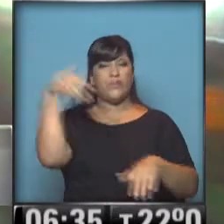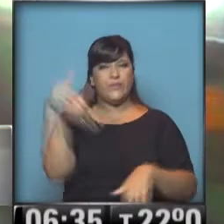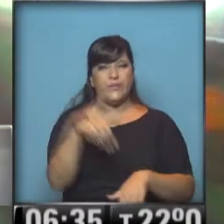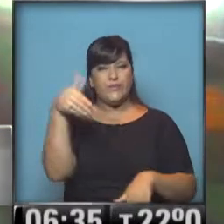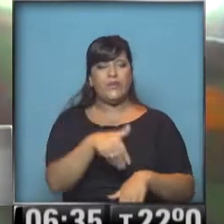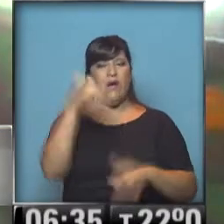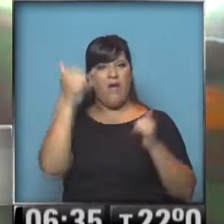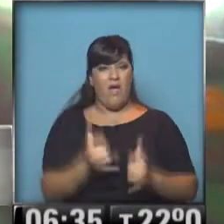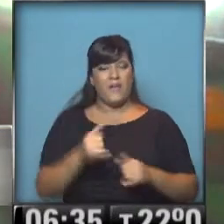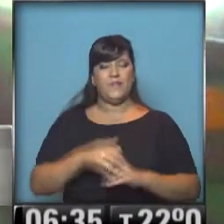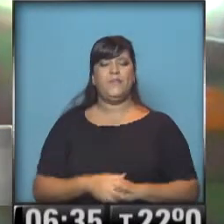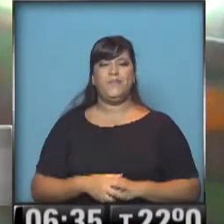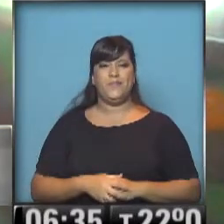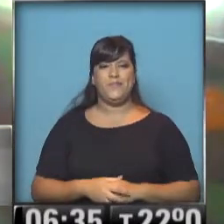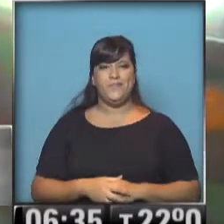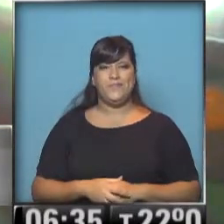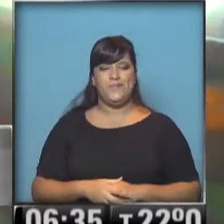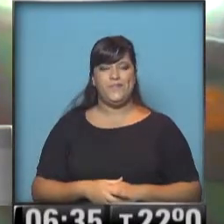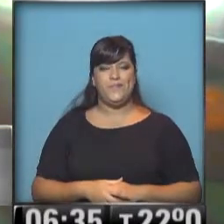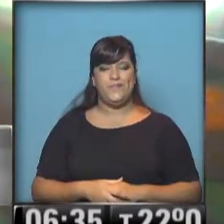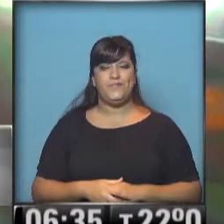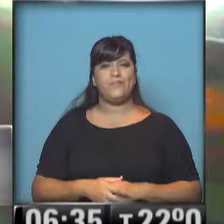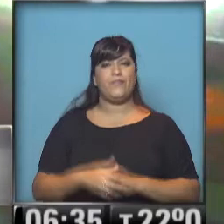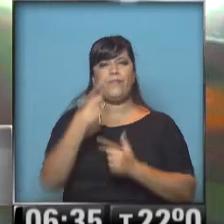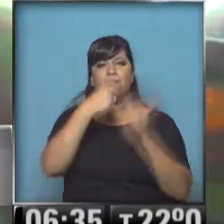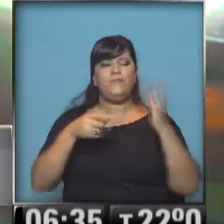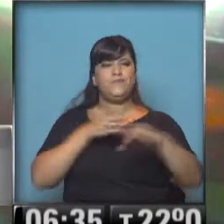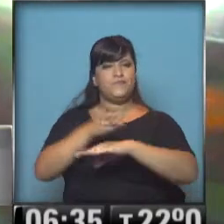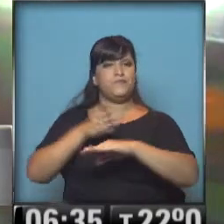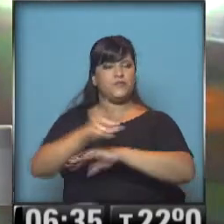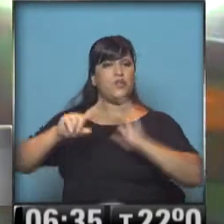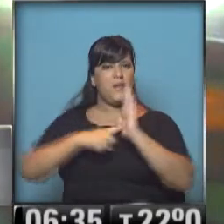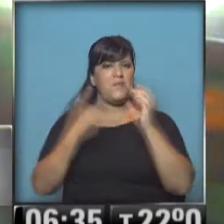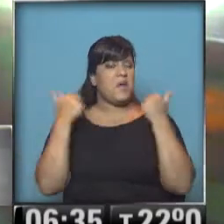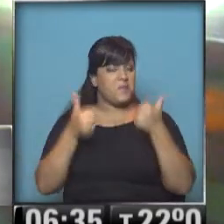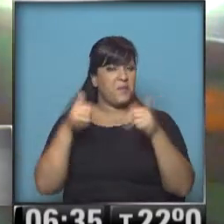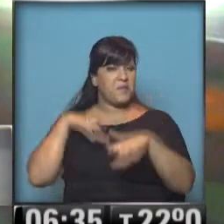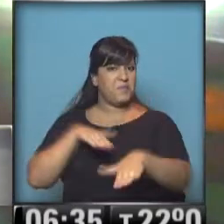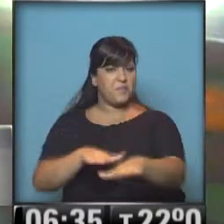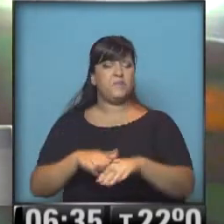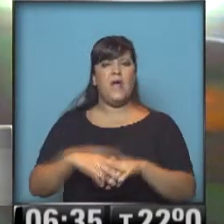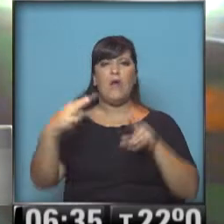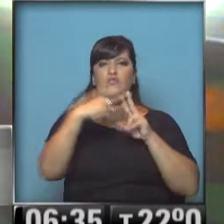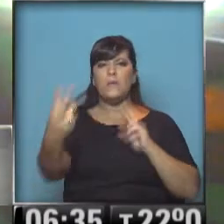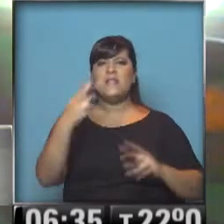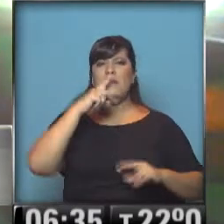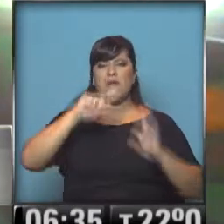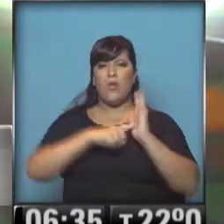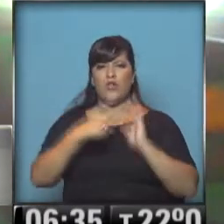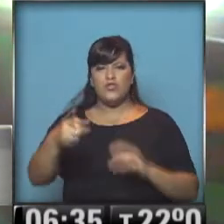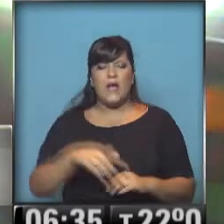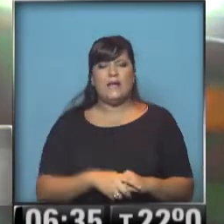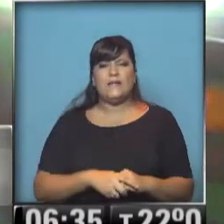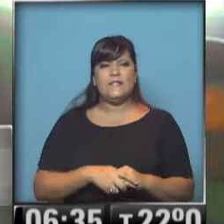temprano algunas demoras adicionales. El resto de los ingresos, con buena marcha, ya la autopista La Plata-Buenos Aires,